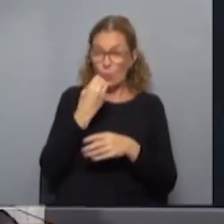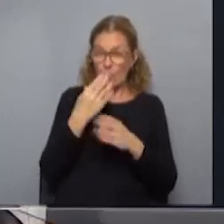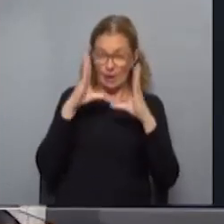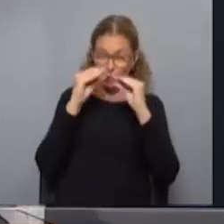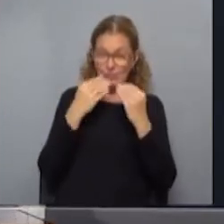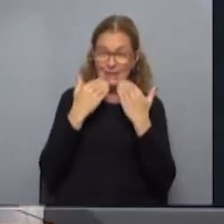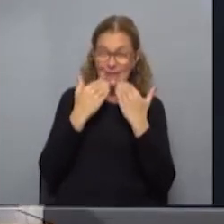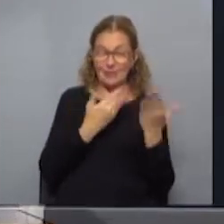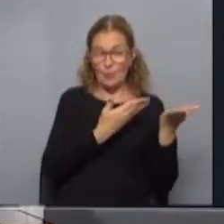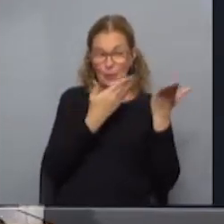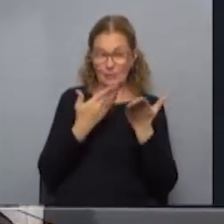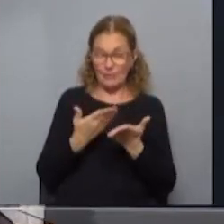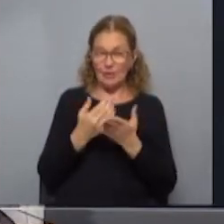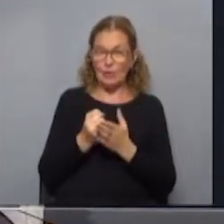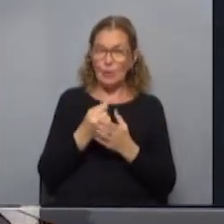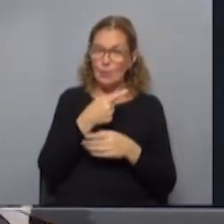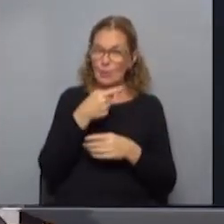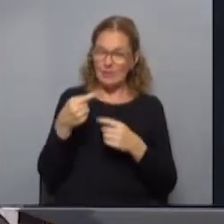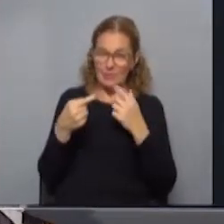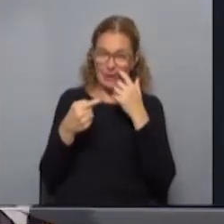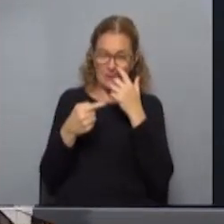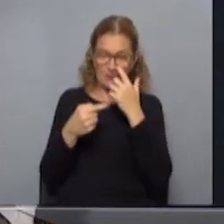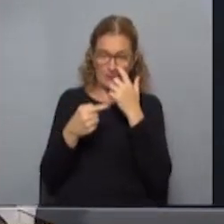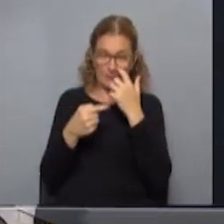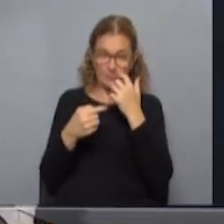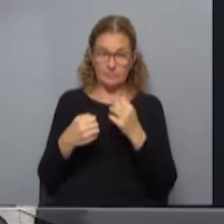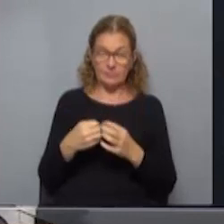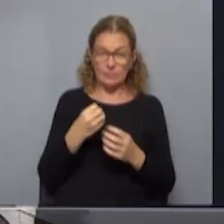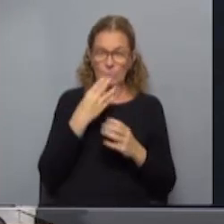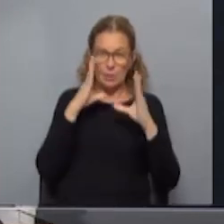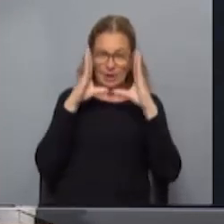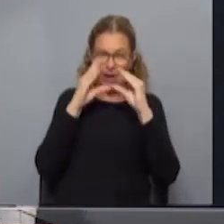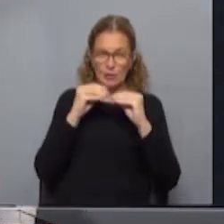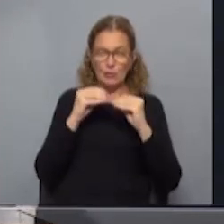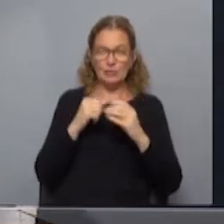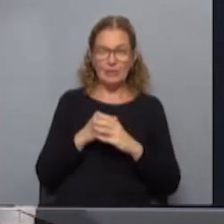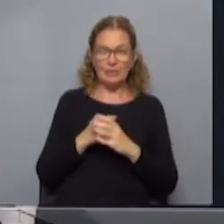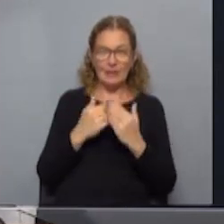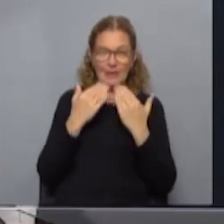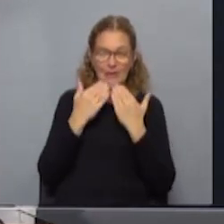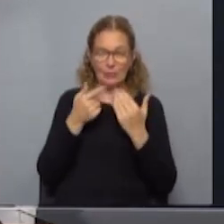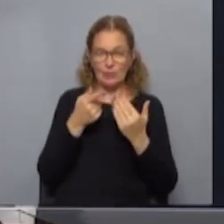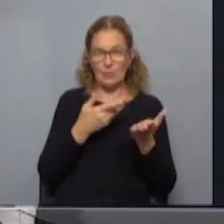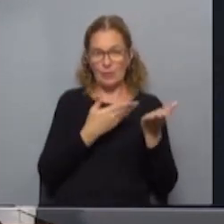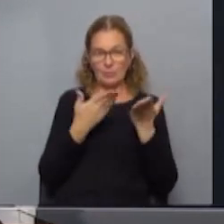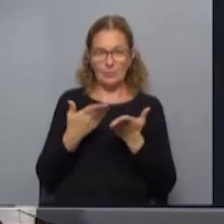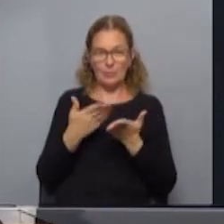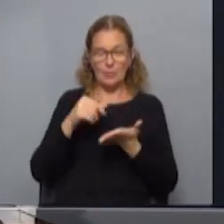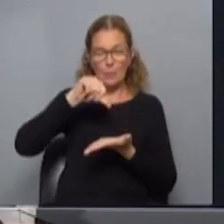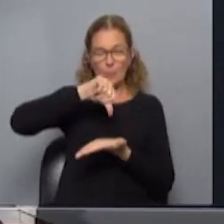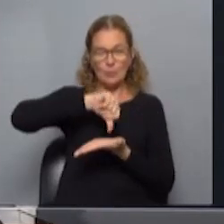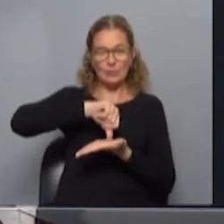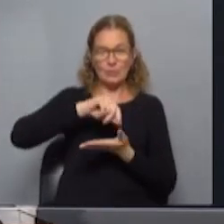gracias por recibirnos. ¿Y cómo viene la semana? Muy buenas noches. Gracias a ustedes por recibirnos ahí en la capital